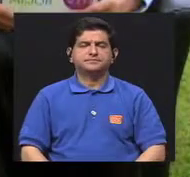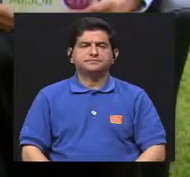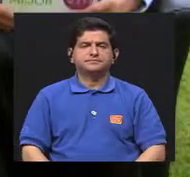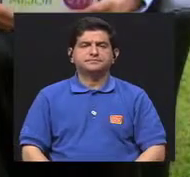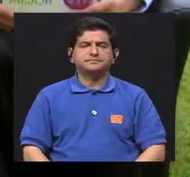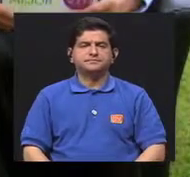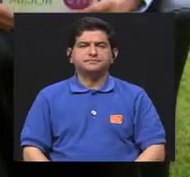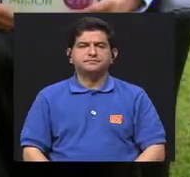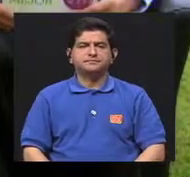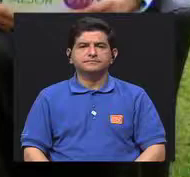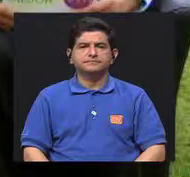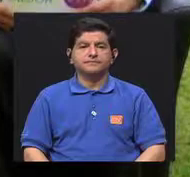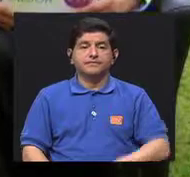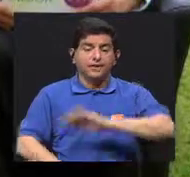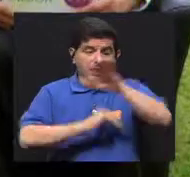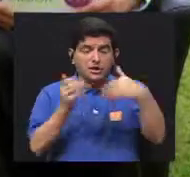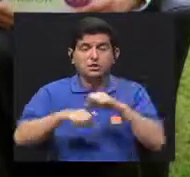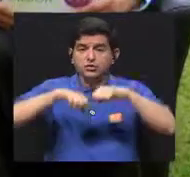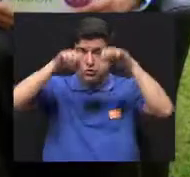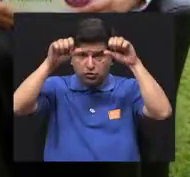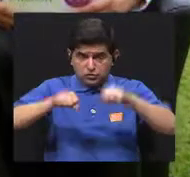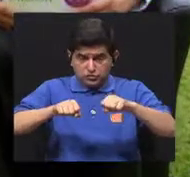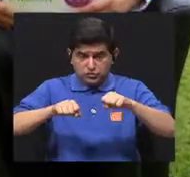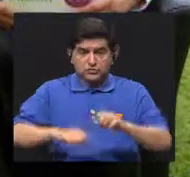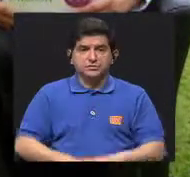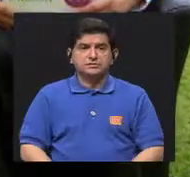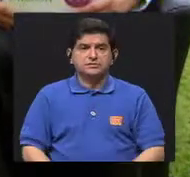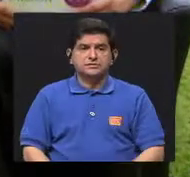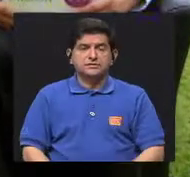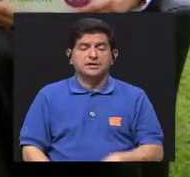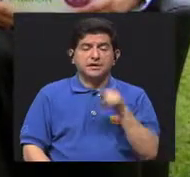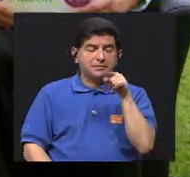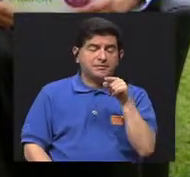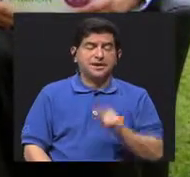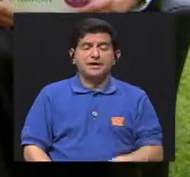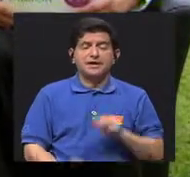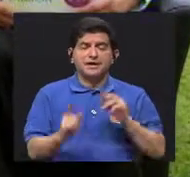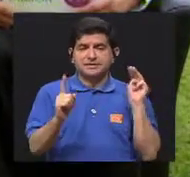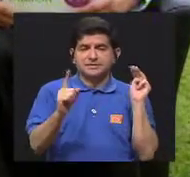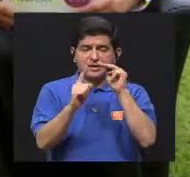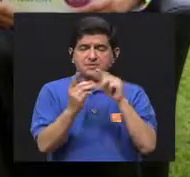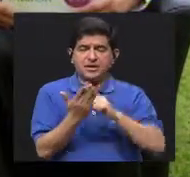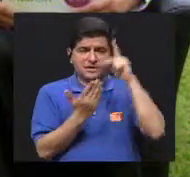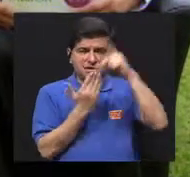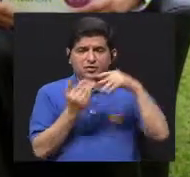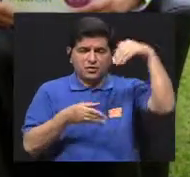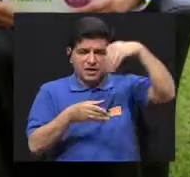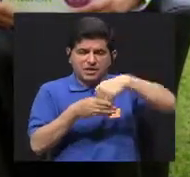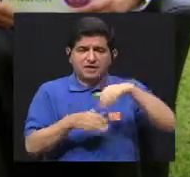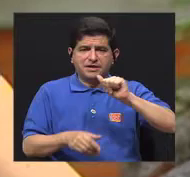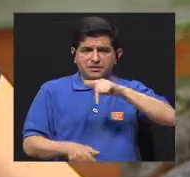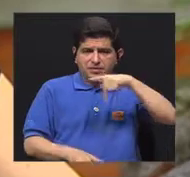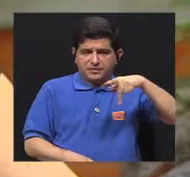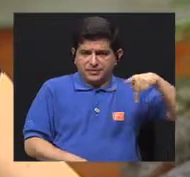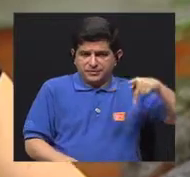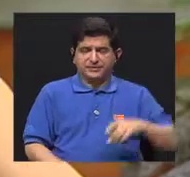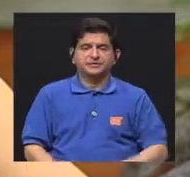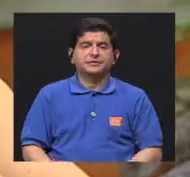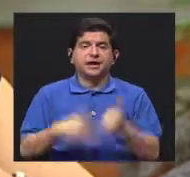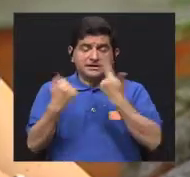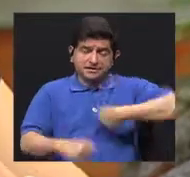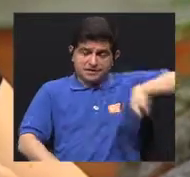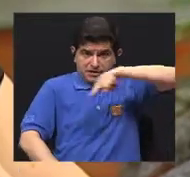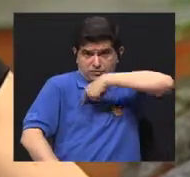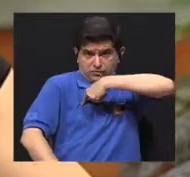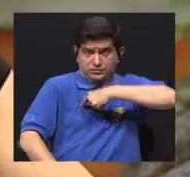lado, todo el sistema de cómo se programa esa meta, digamos, dentro de la aplicación. Entonces, cuando ya